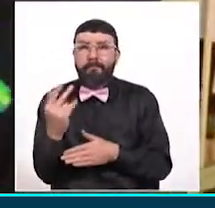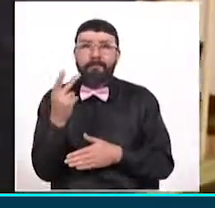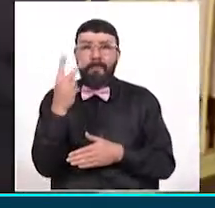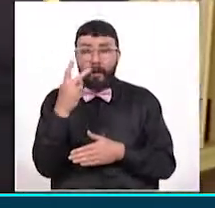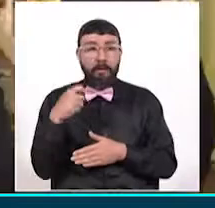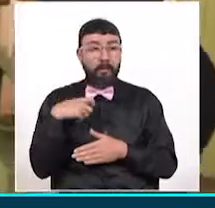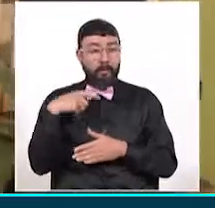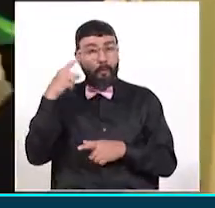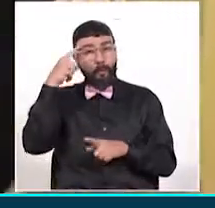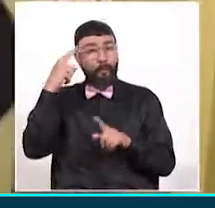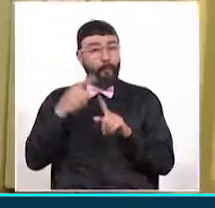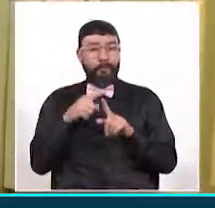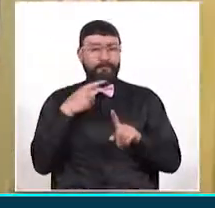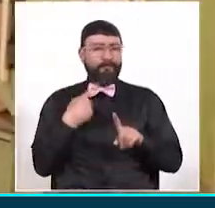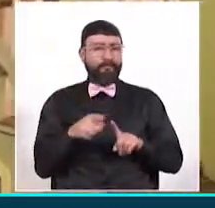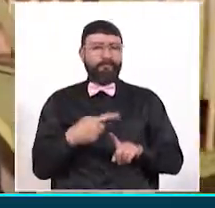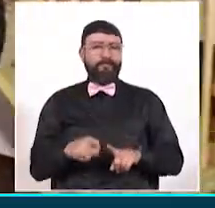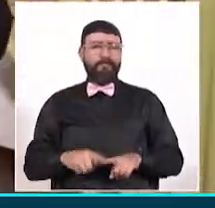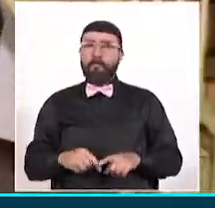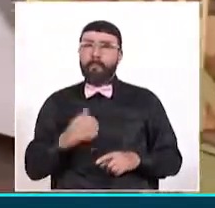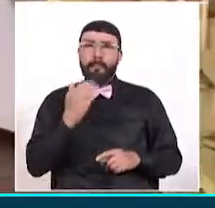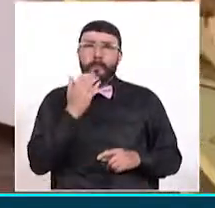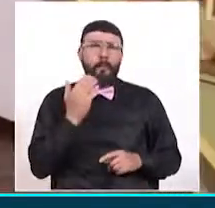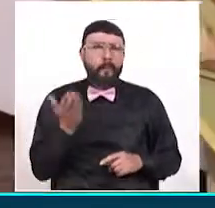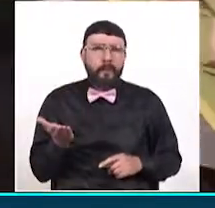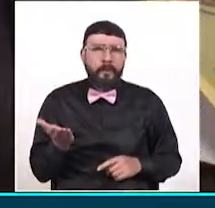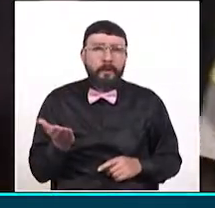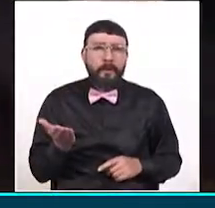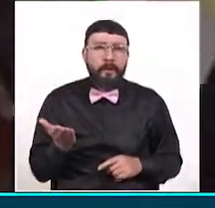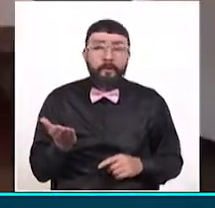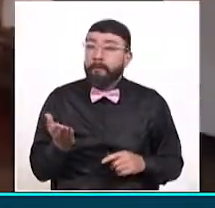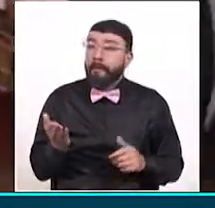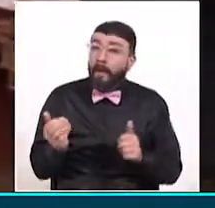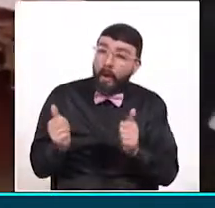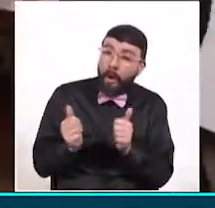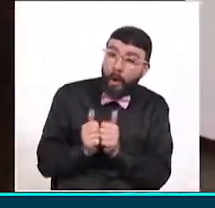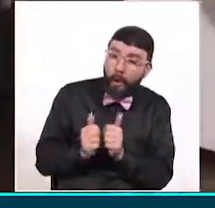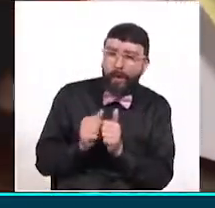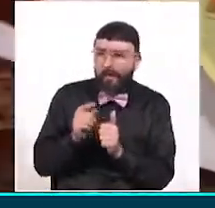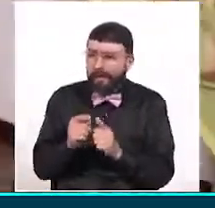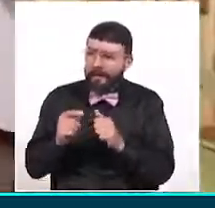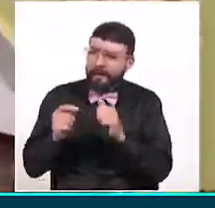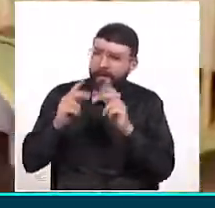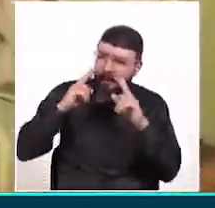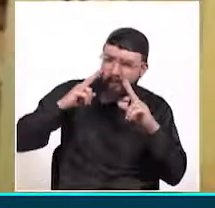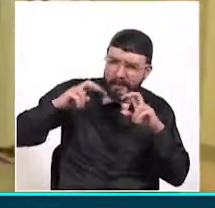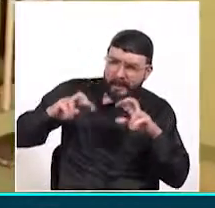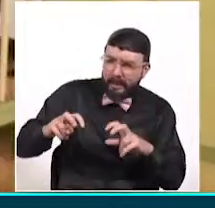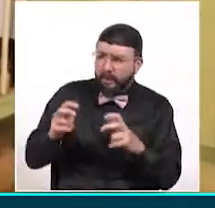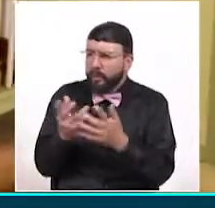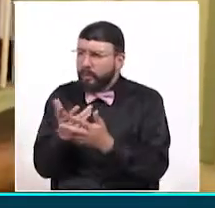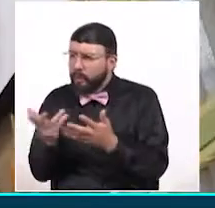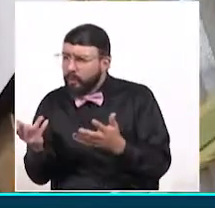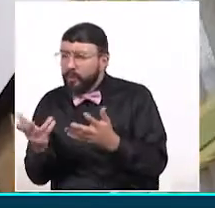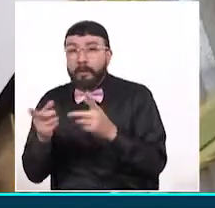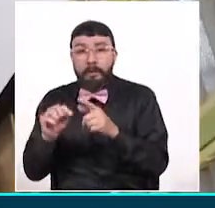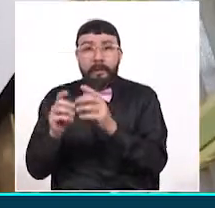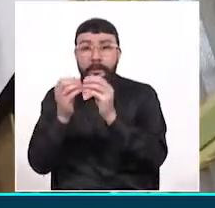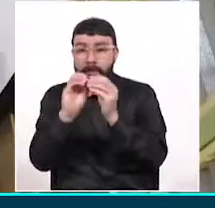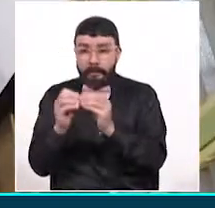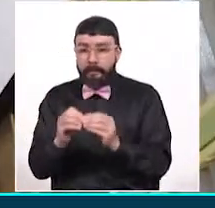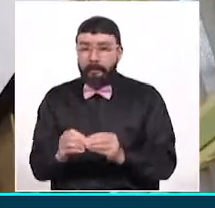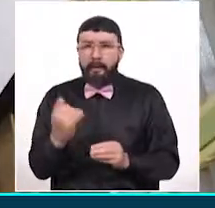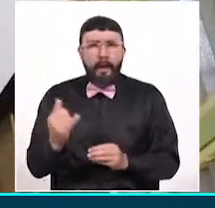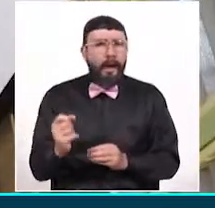varios propósitos entre los cuales están acompañar ejercicios de investigación y la creación de